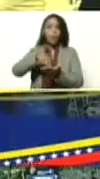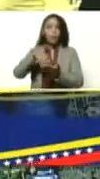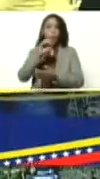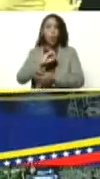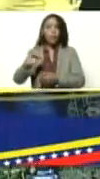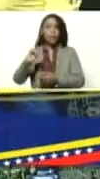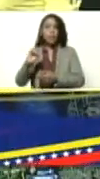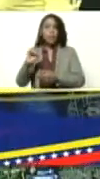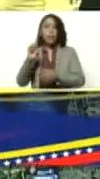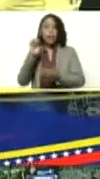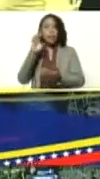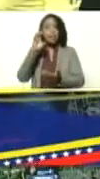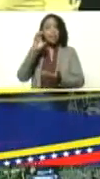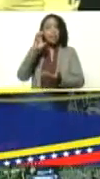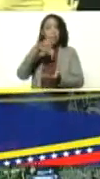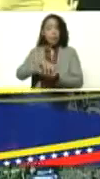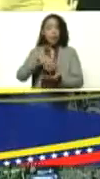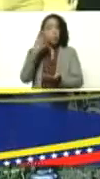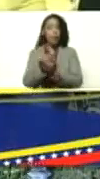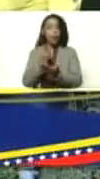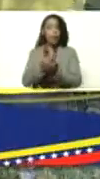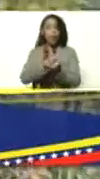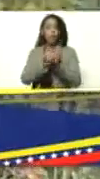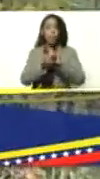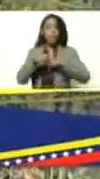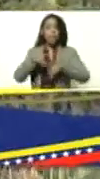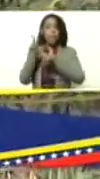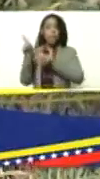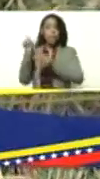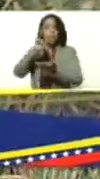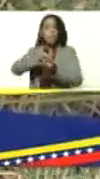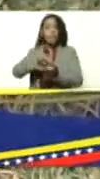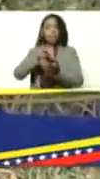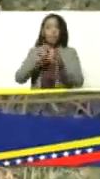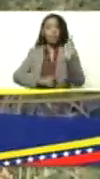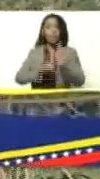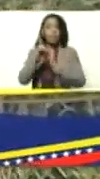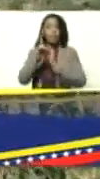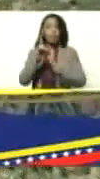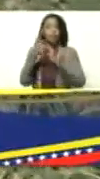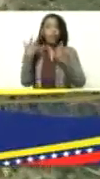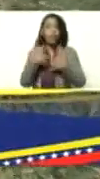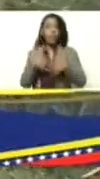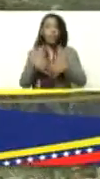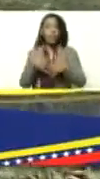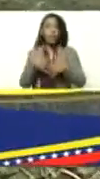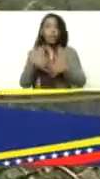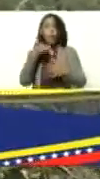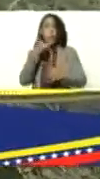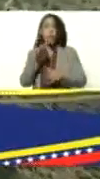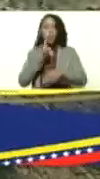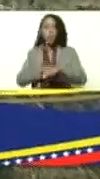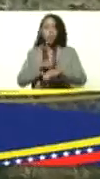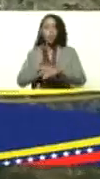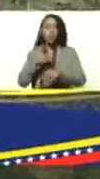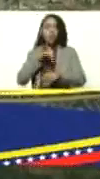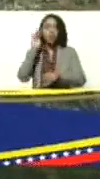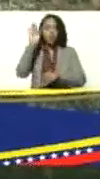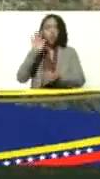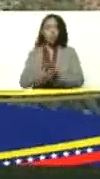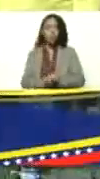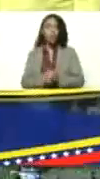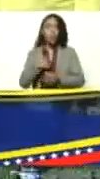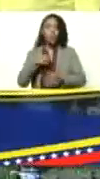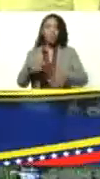del estado de Monaga convertiremos al estado de Monaga en ese epicentro de desarrollo agroindustrial en los próximos tiempos que están por venir yo me siento